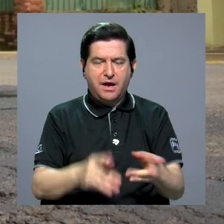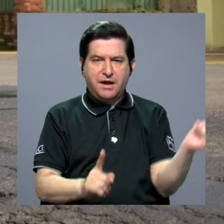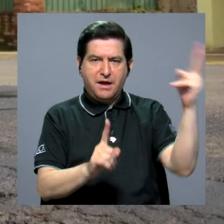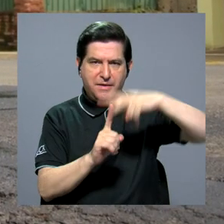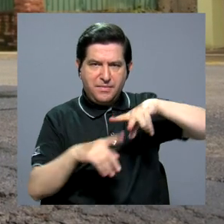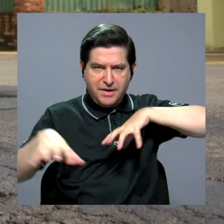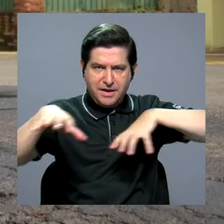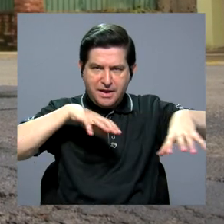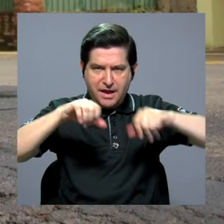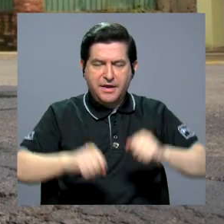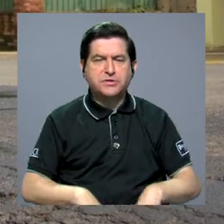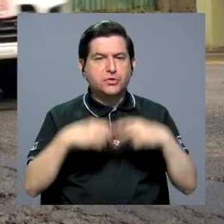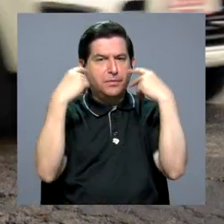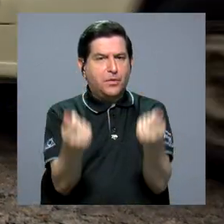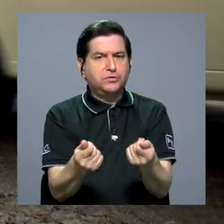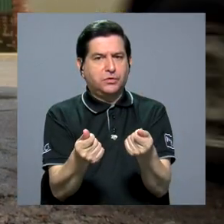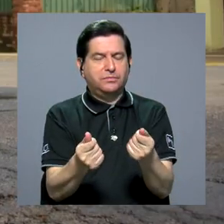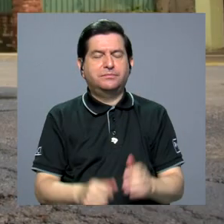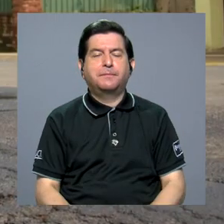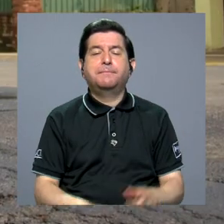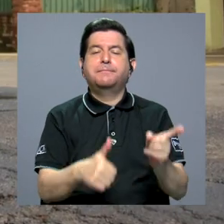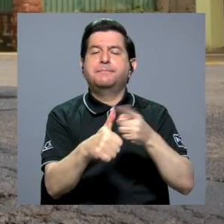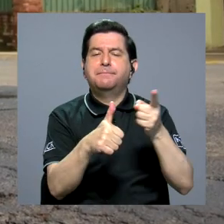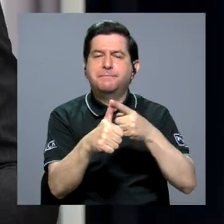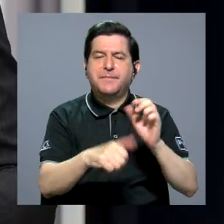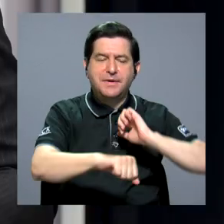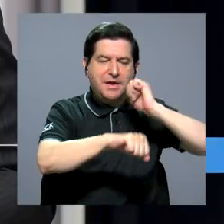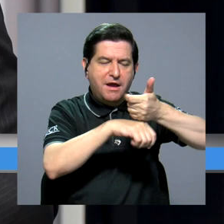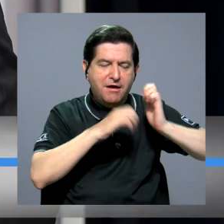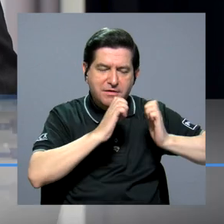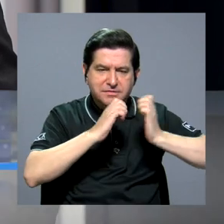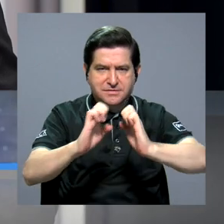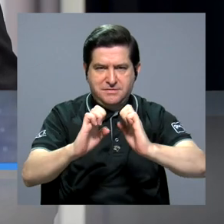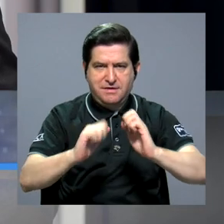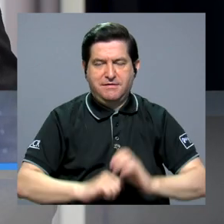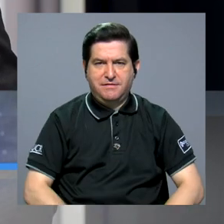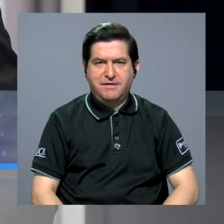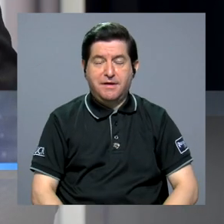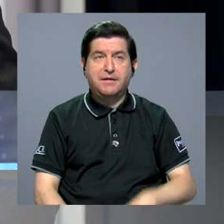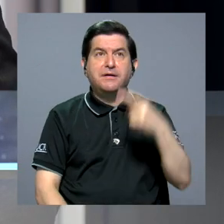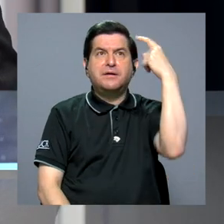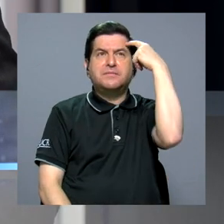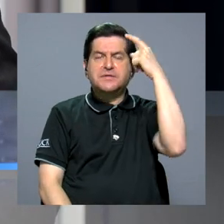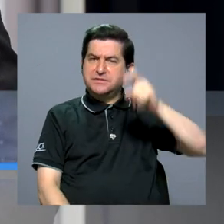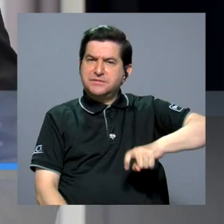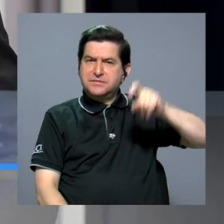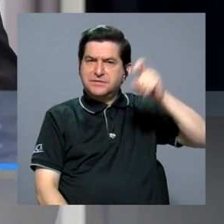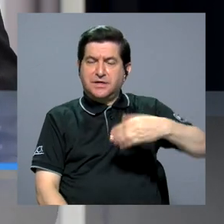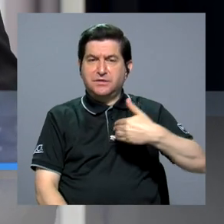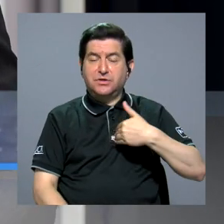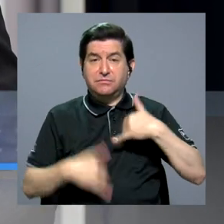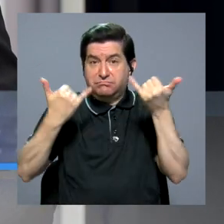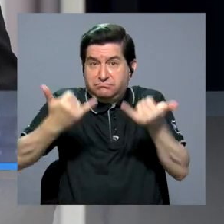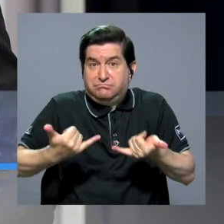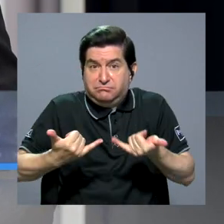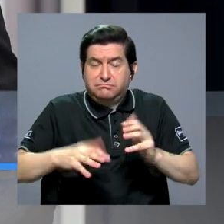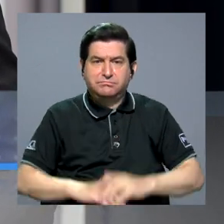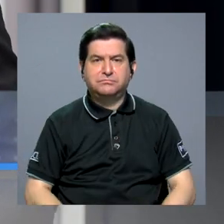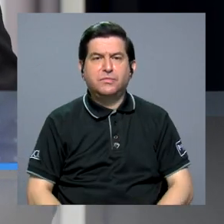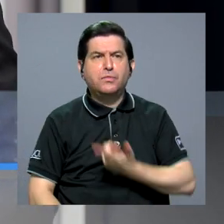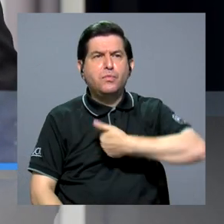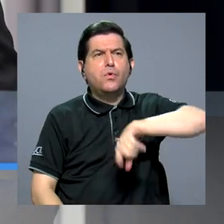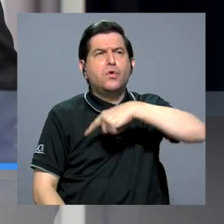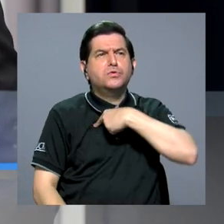autoridades ejecuten acciones cuanto antes. Primero es eso, definir una estrategia de cara a las necesidades que tenemos